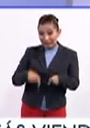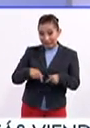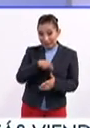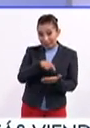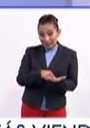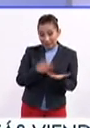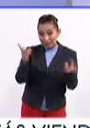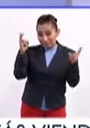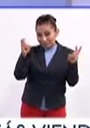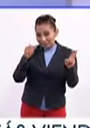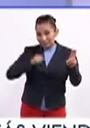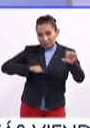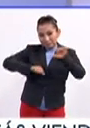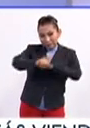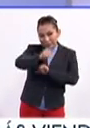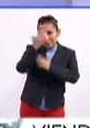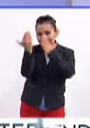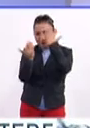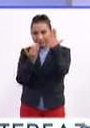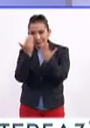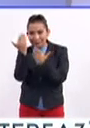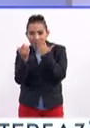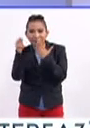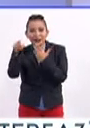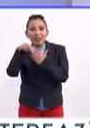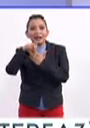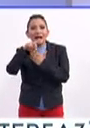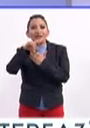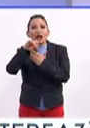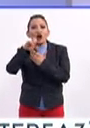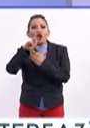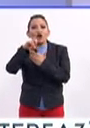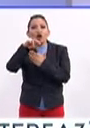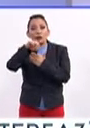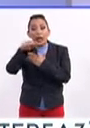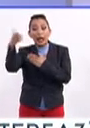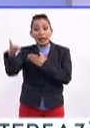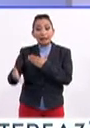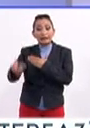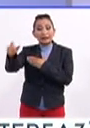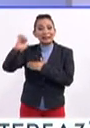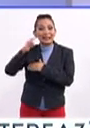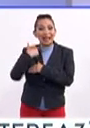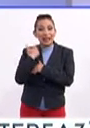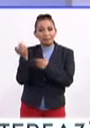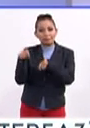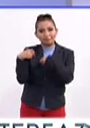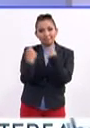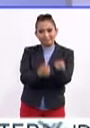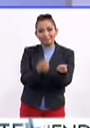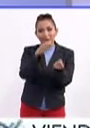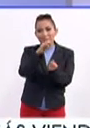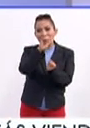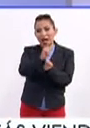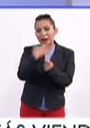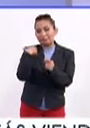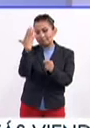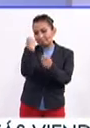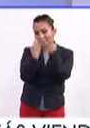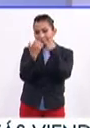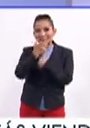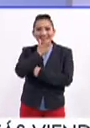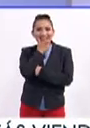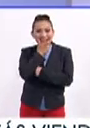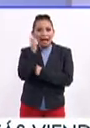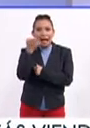en nuestra sesión de movilidad académica a Nadia Corona Pérez, ella es ex beneficiaria por la beca de capacitación